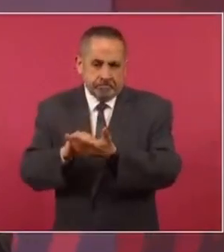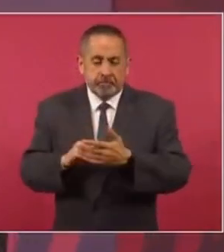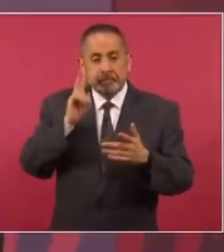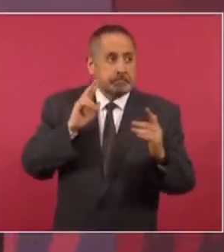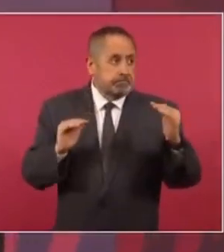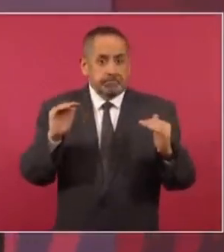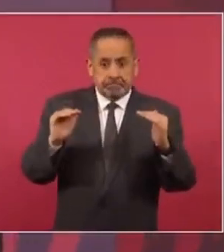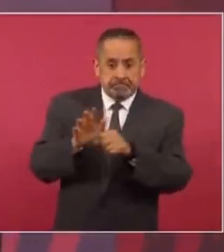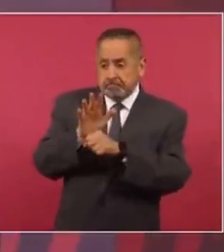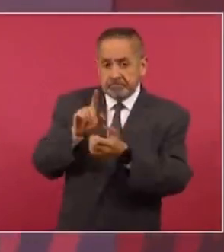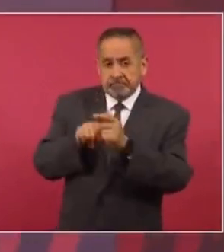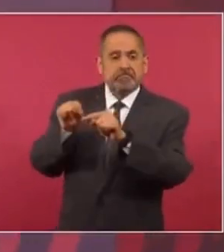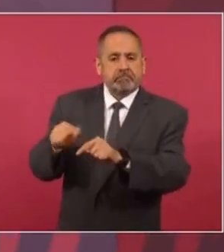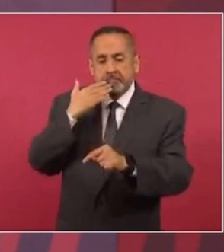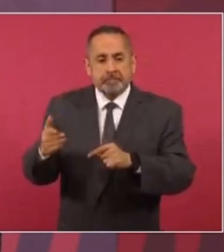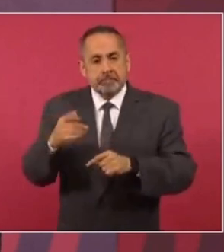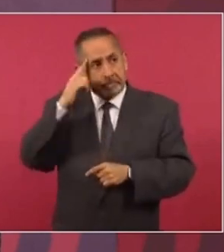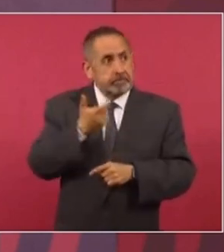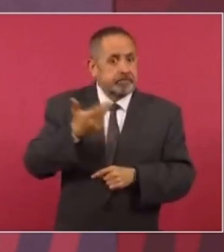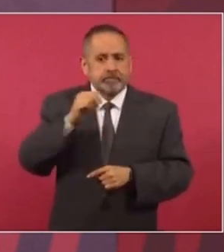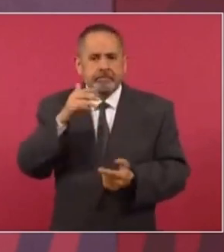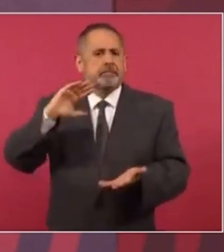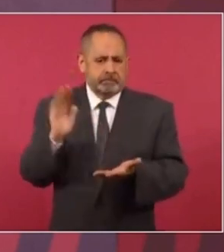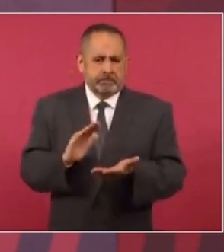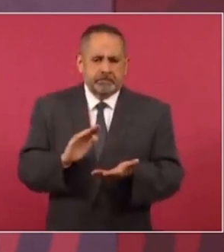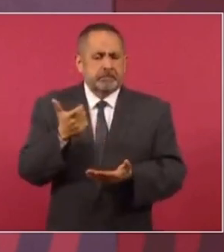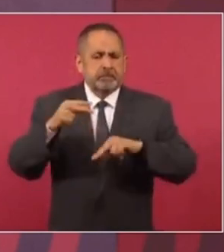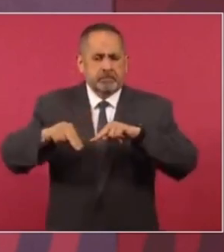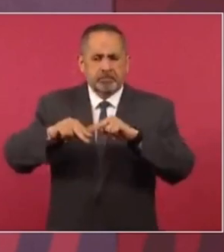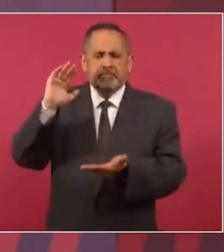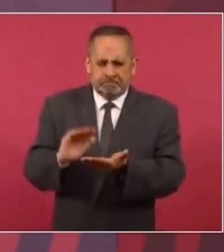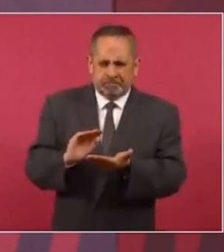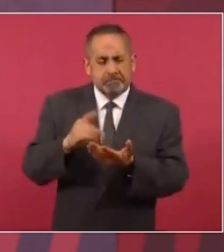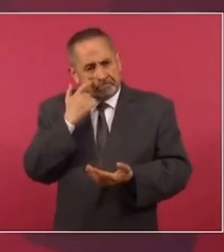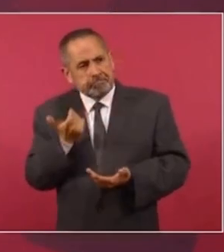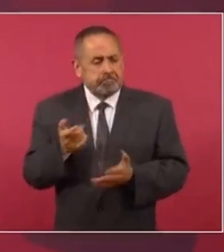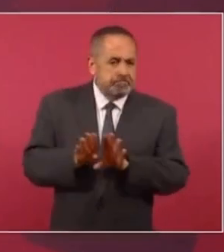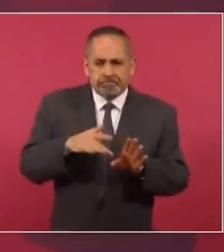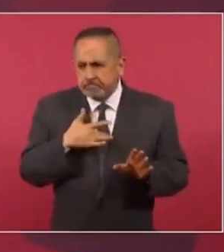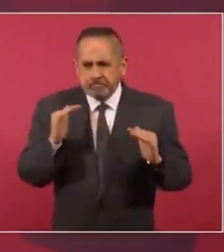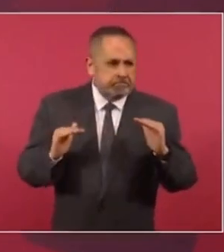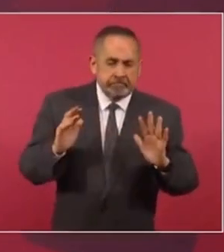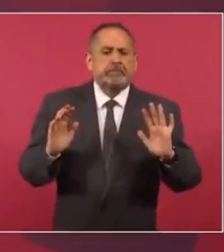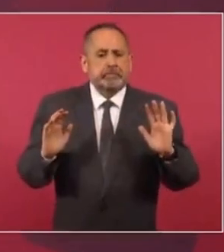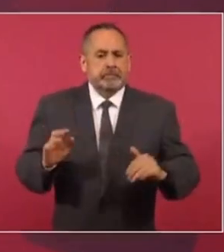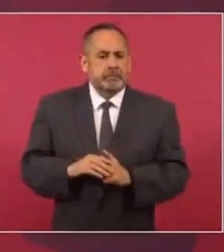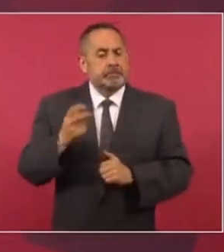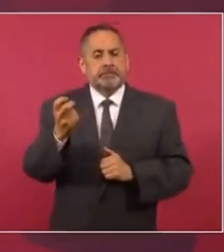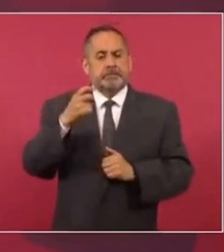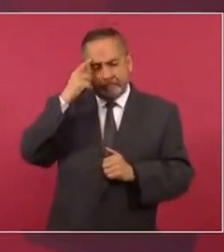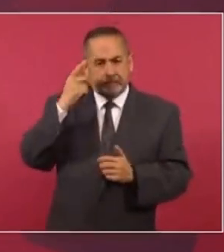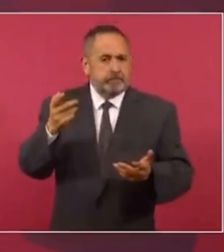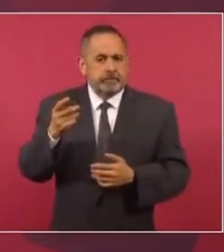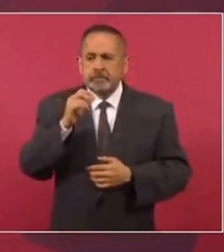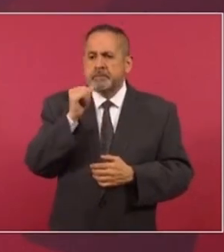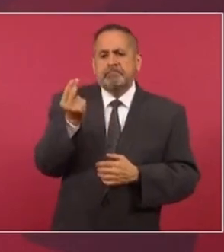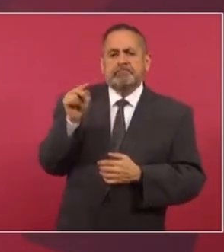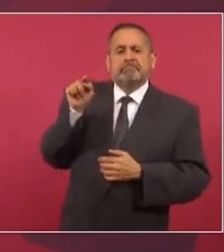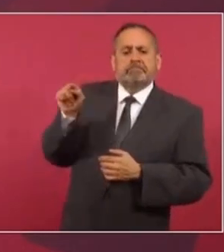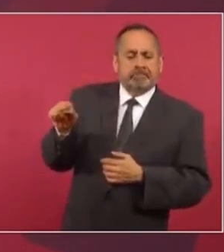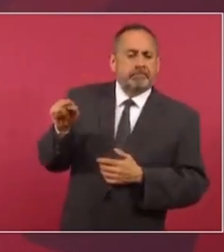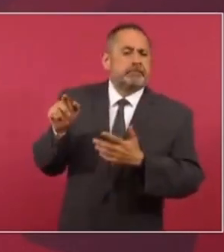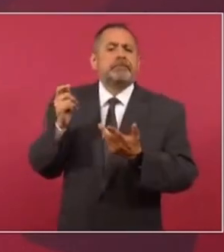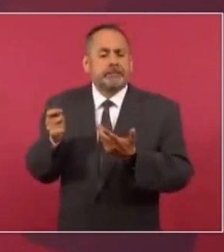equilibramos para que no cueste tanto el boleto de avión, si se equilibra, entonces a lo mejor ya no haría falta